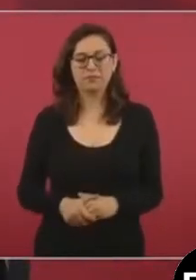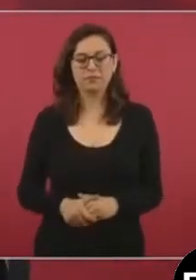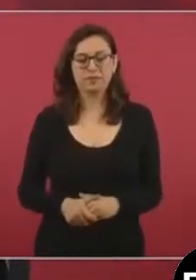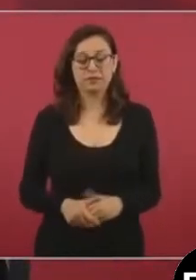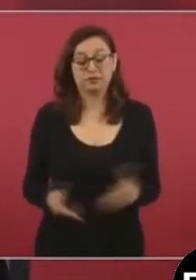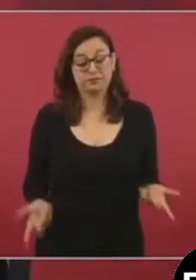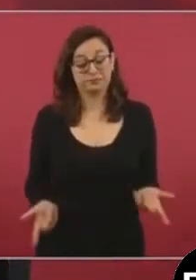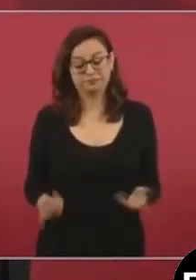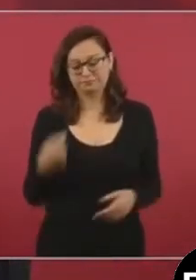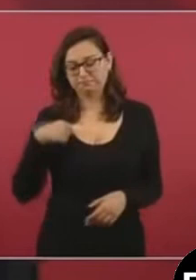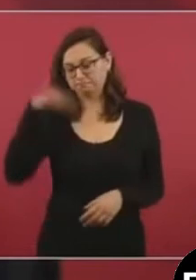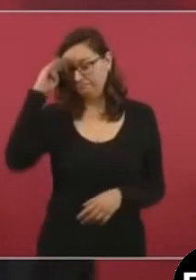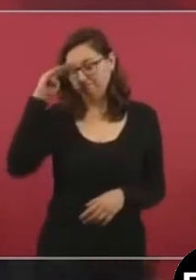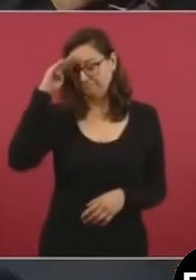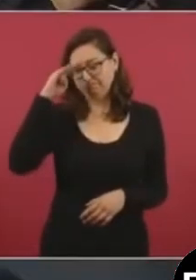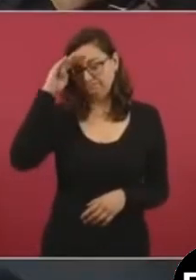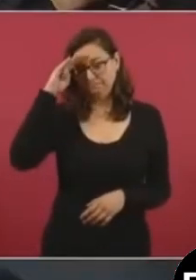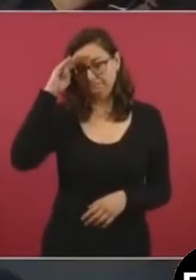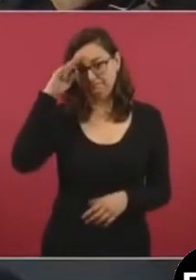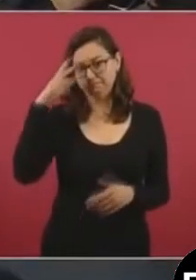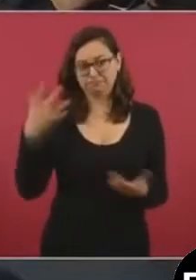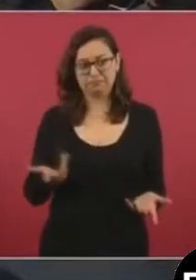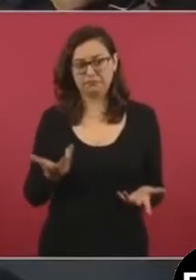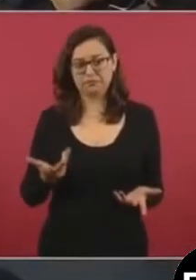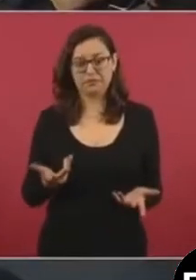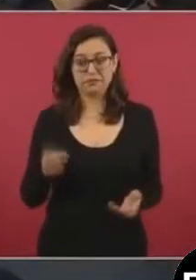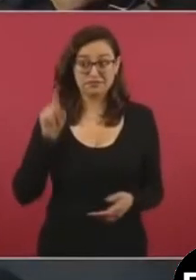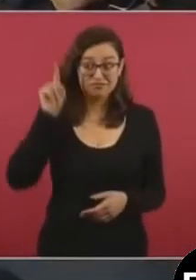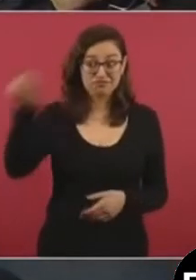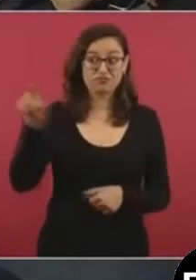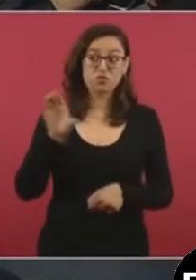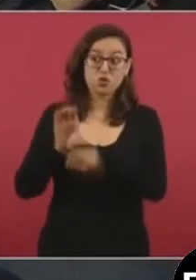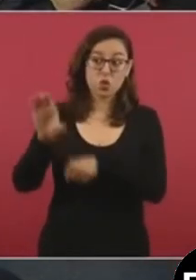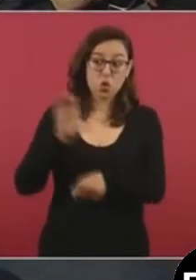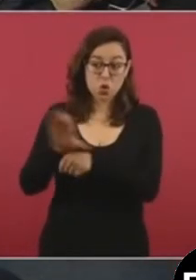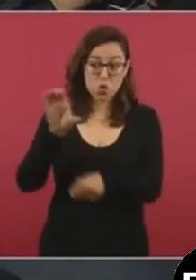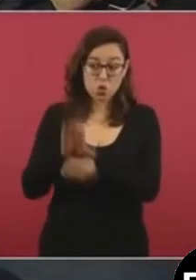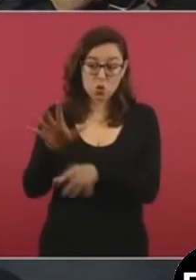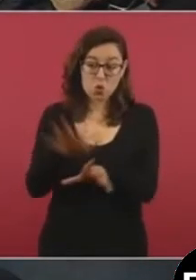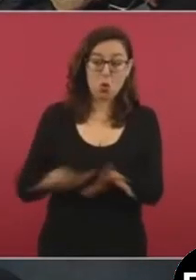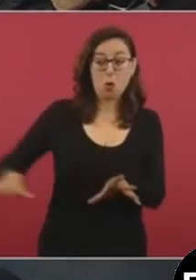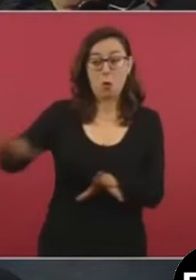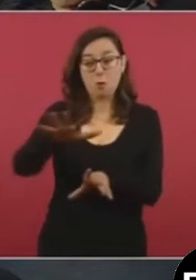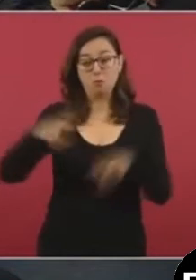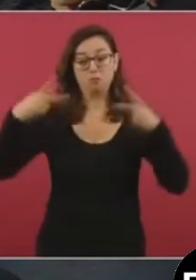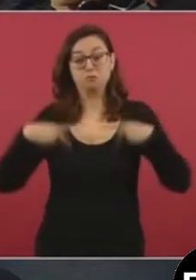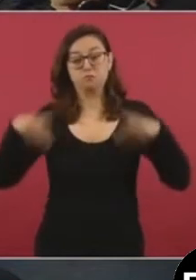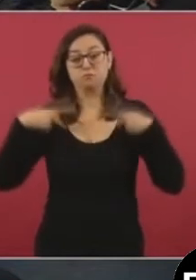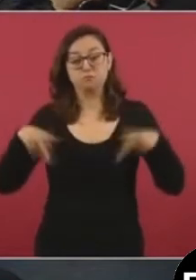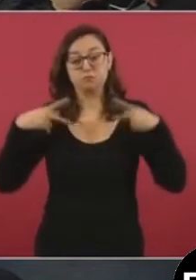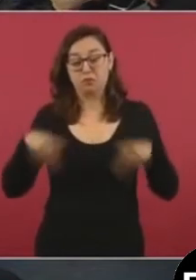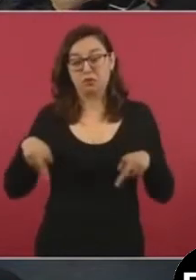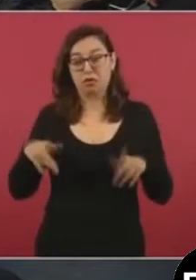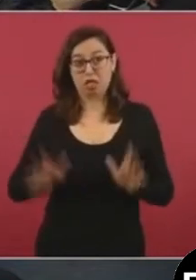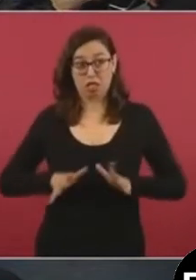Yo espero que la gente en Colombia no se